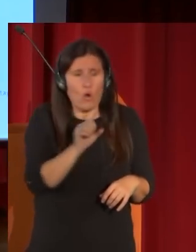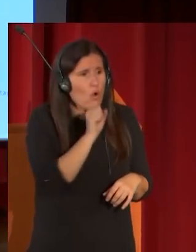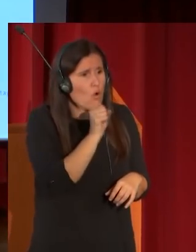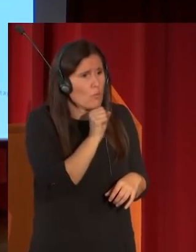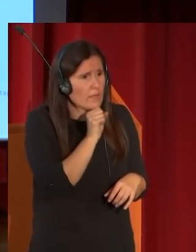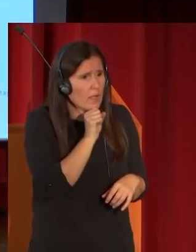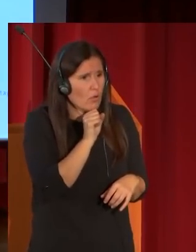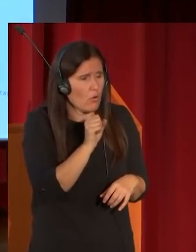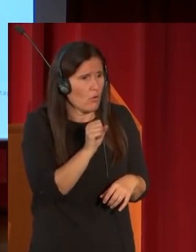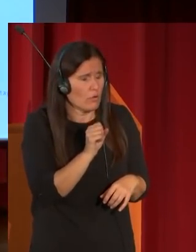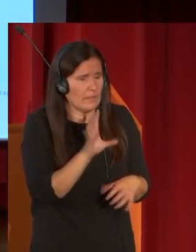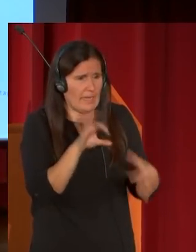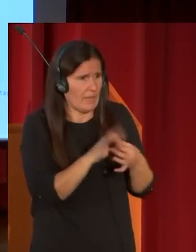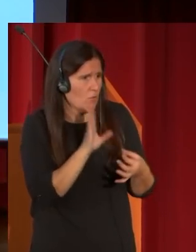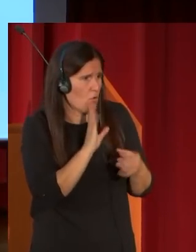relación con la anterior